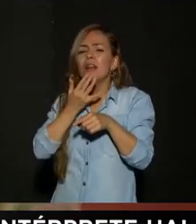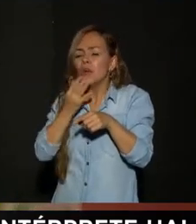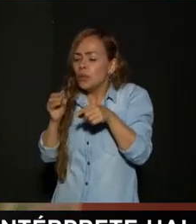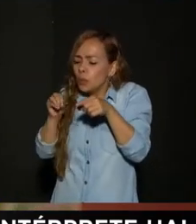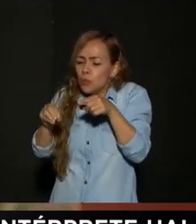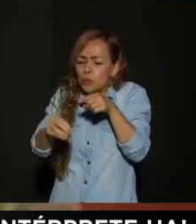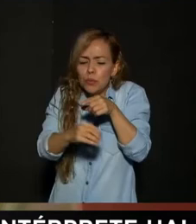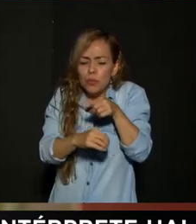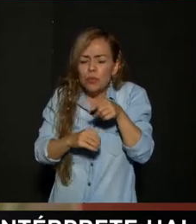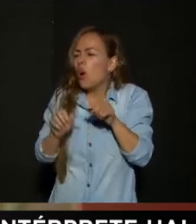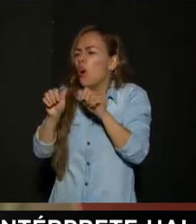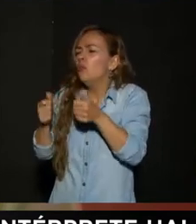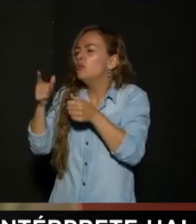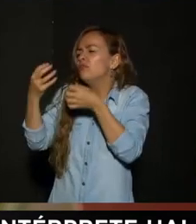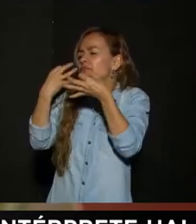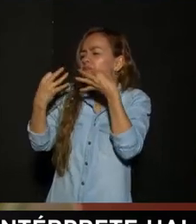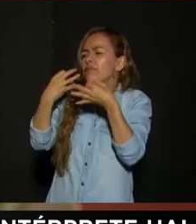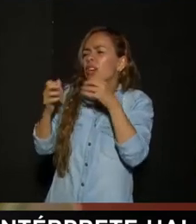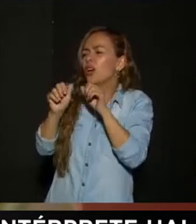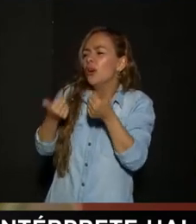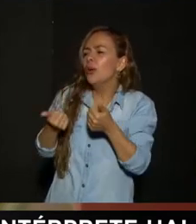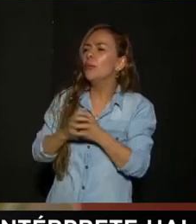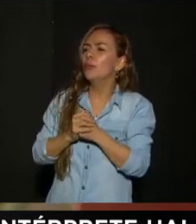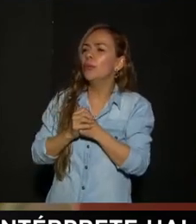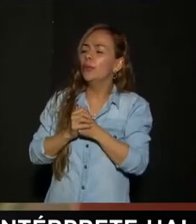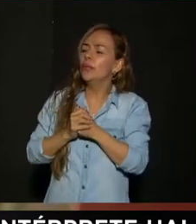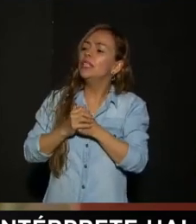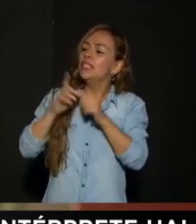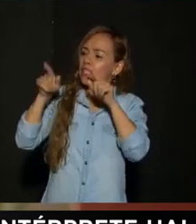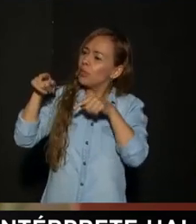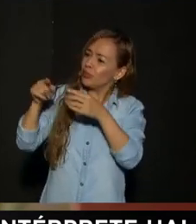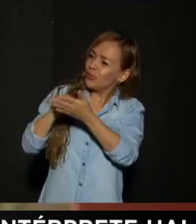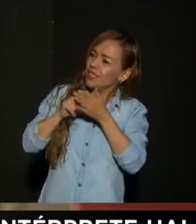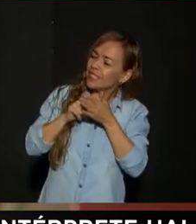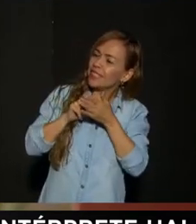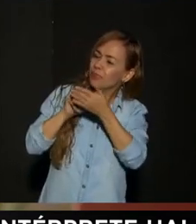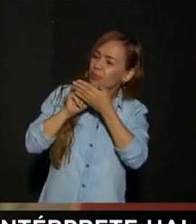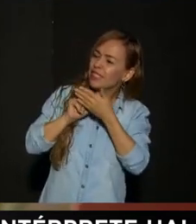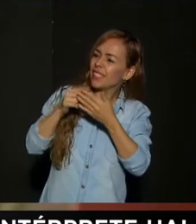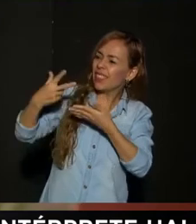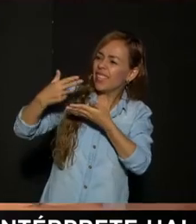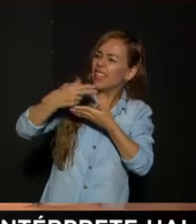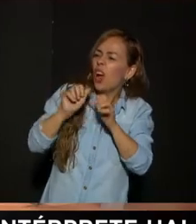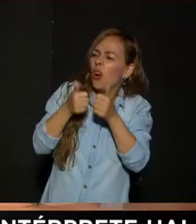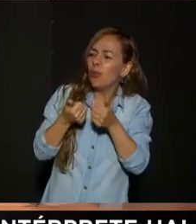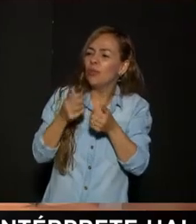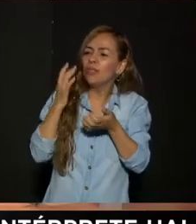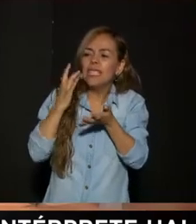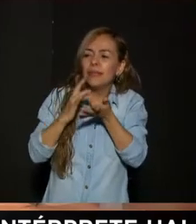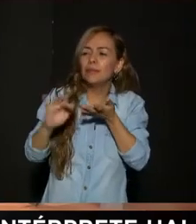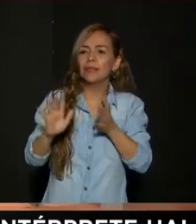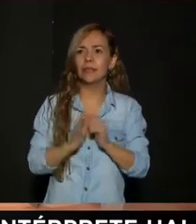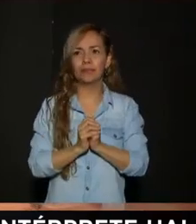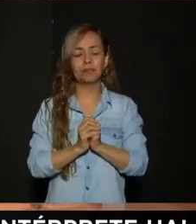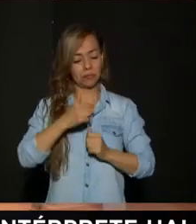color Y vida ¿Cómo se hace esto? Y explíquenos Que yo veo Que usted también Nos trajo hasta tijeras Para cortarle No se malecita Bueno Para que